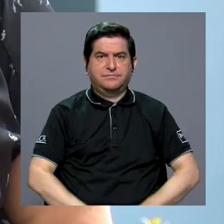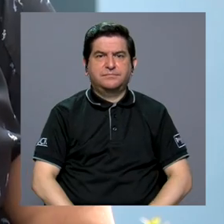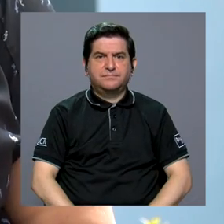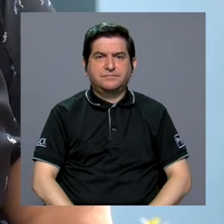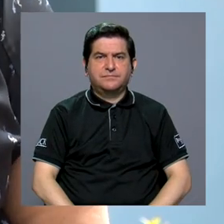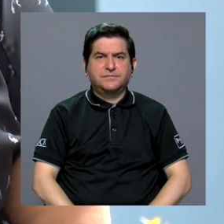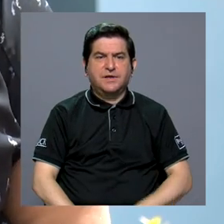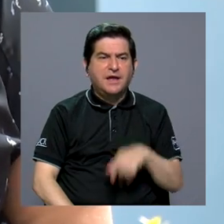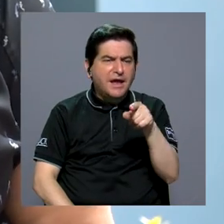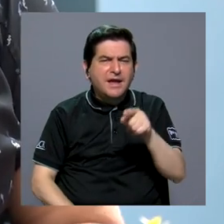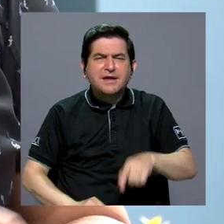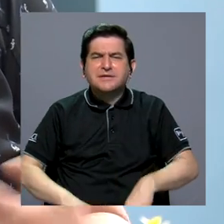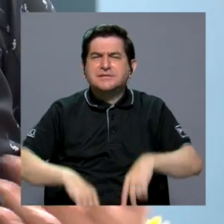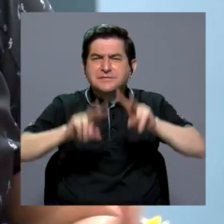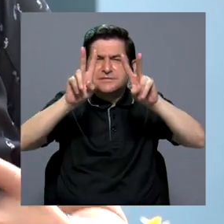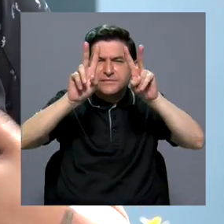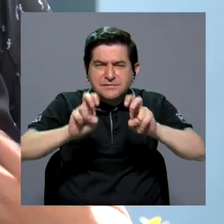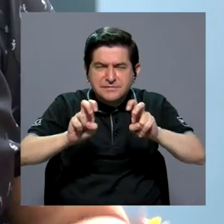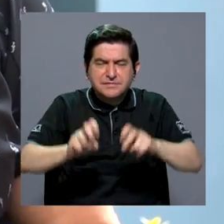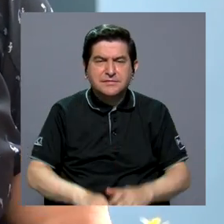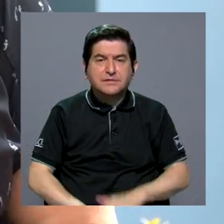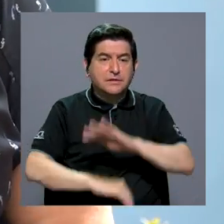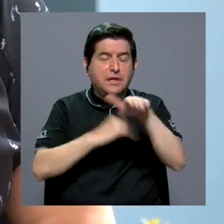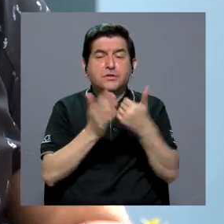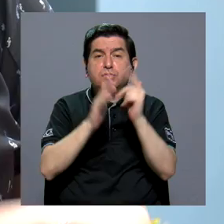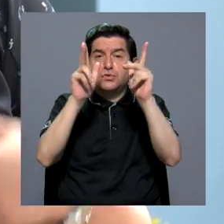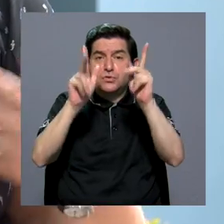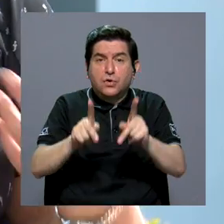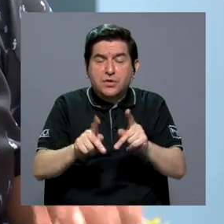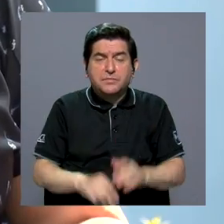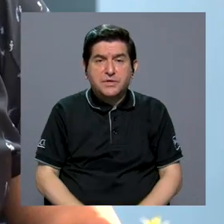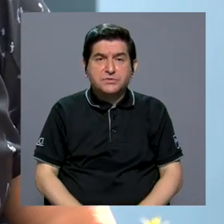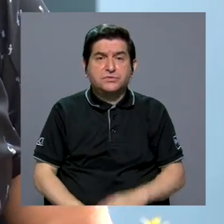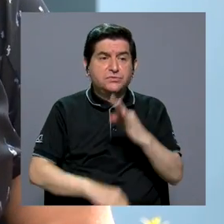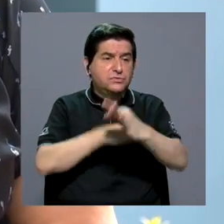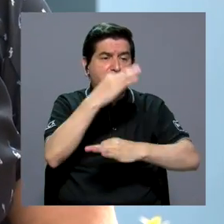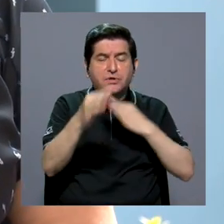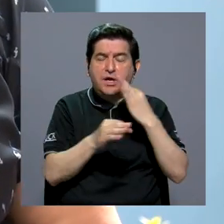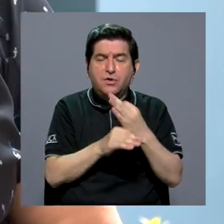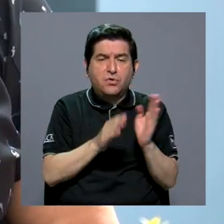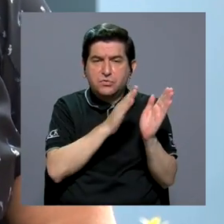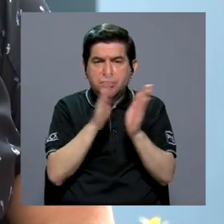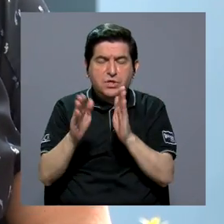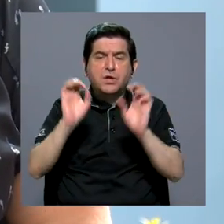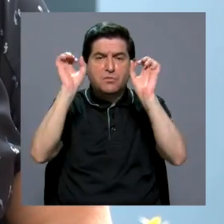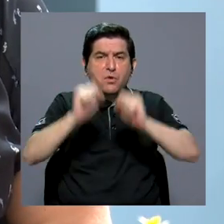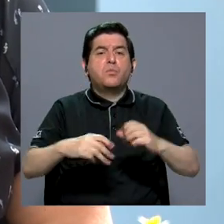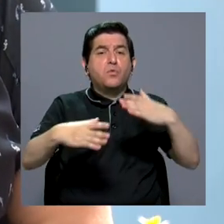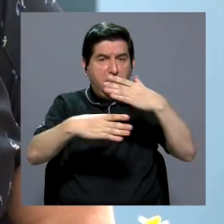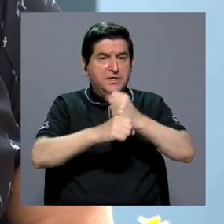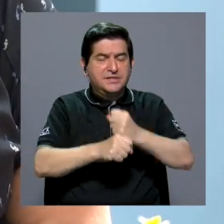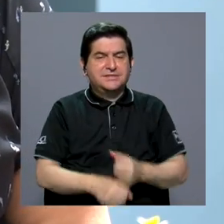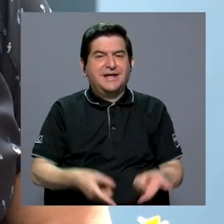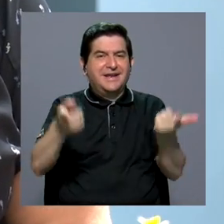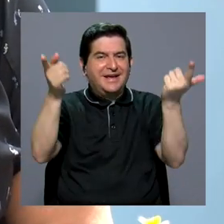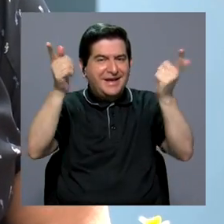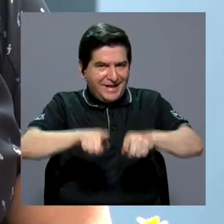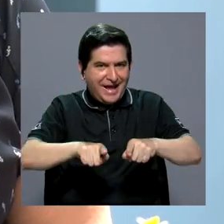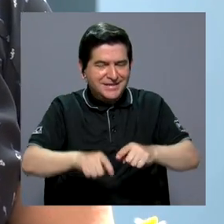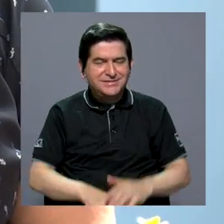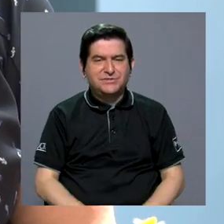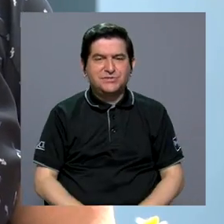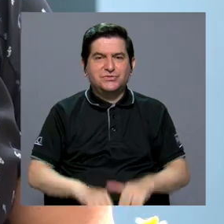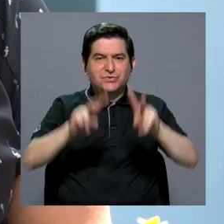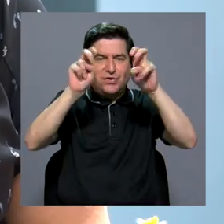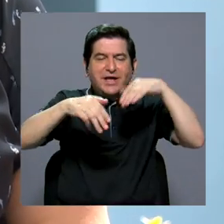Y son pruebas en donde cualquier persona, cualquier tipo de formación puede llegar a tomarlas. El caso, por ejemplo,